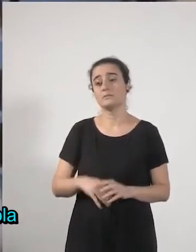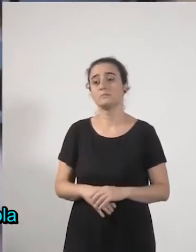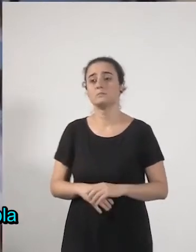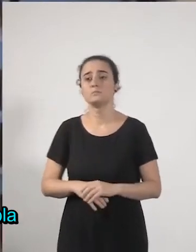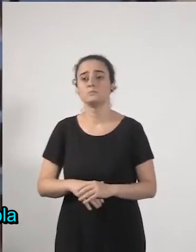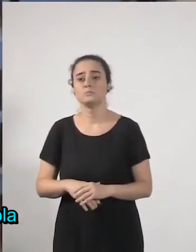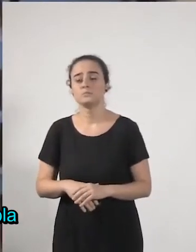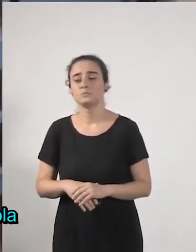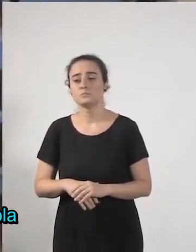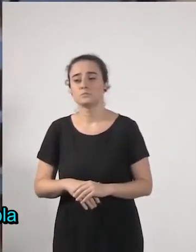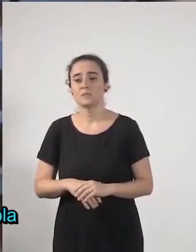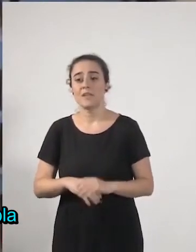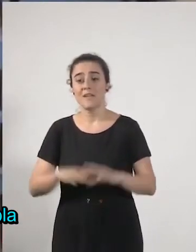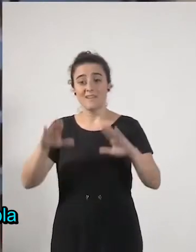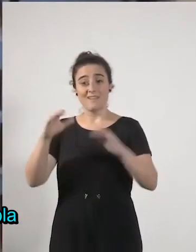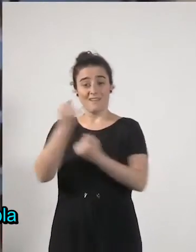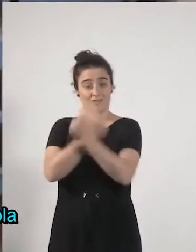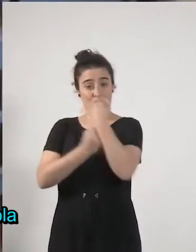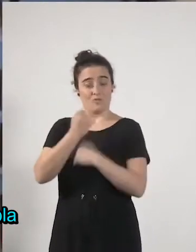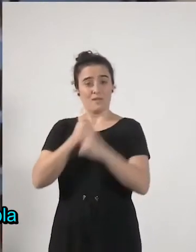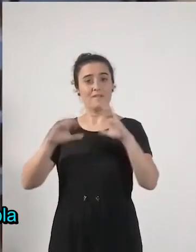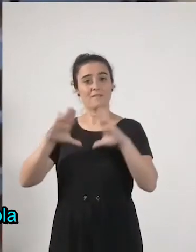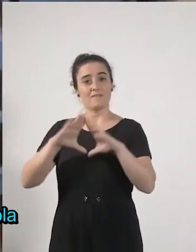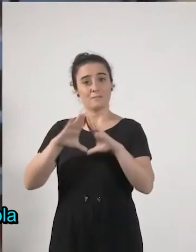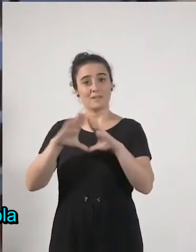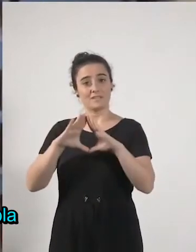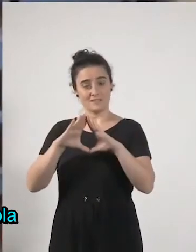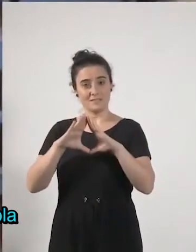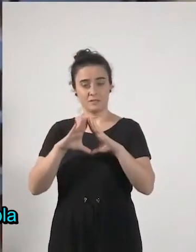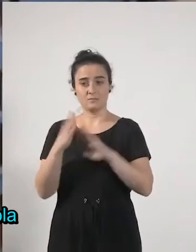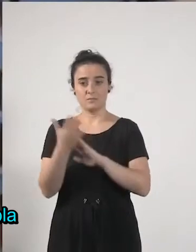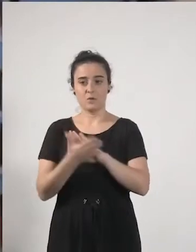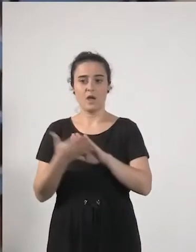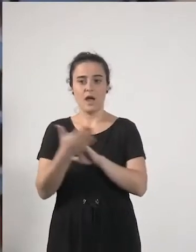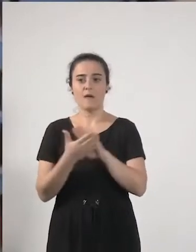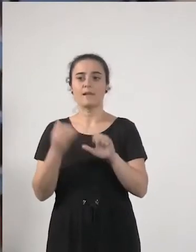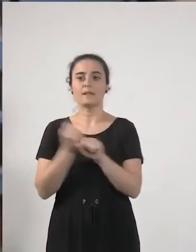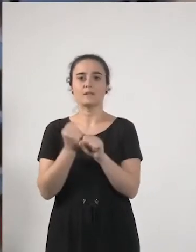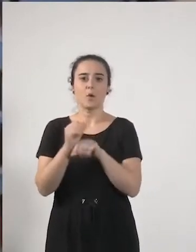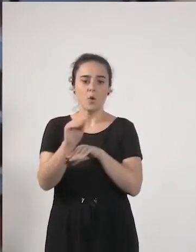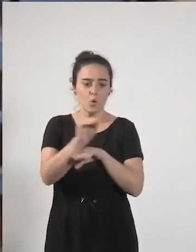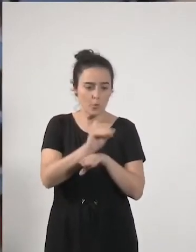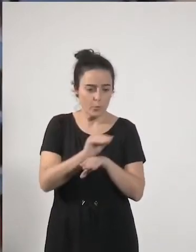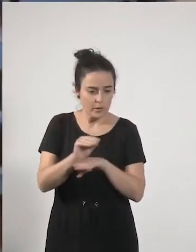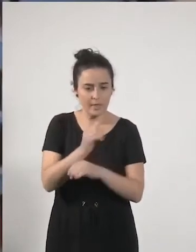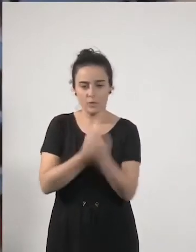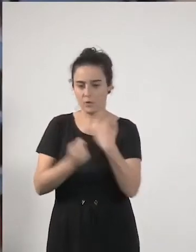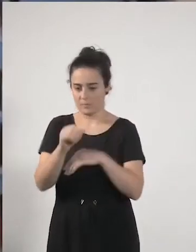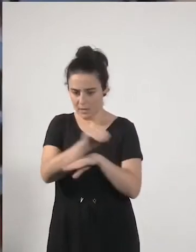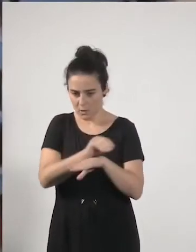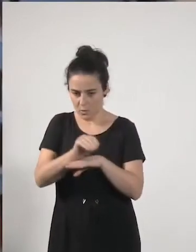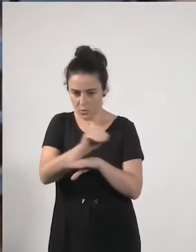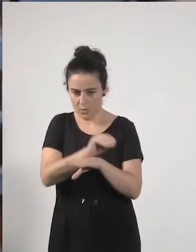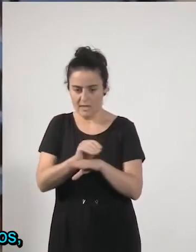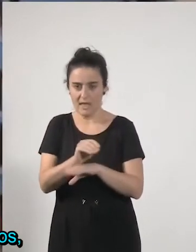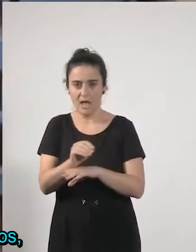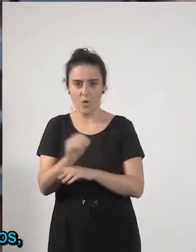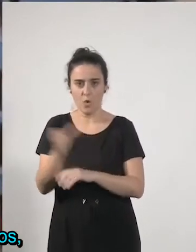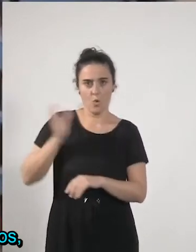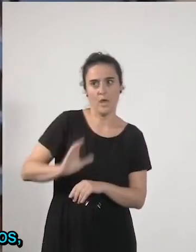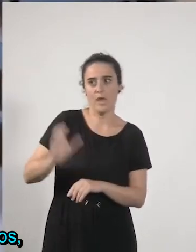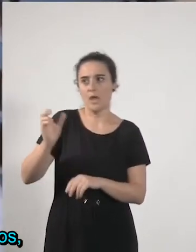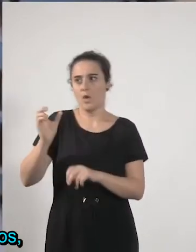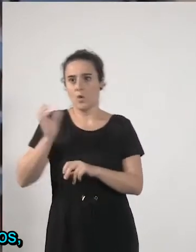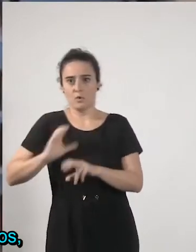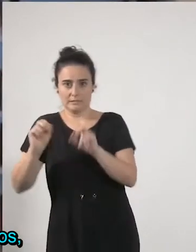la economía feminista no sólo habla de trabajos de cuidados de economía de cuidados trabajos pagados no pagados sino habla